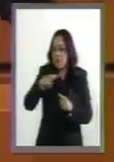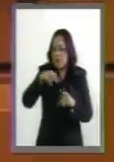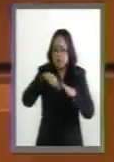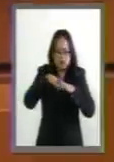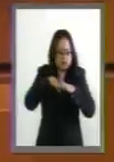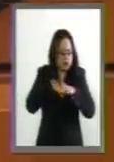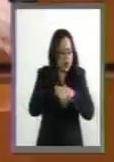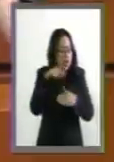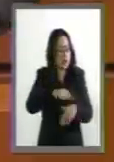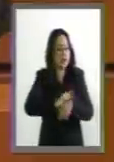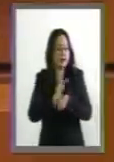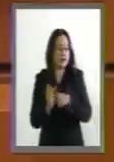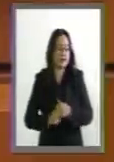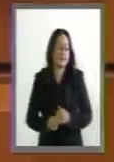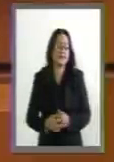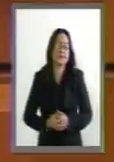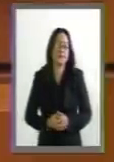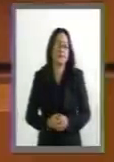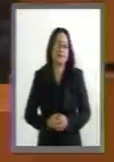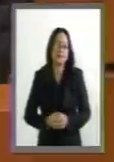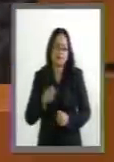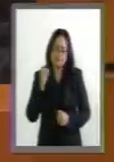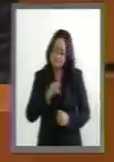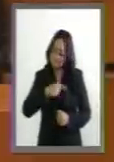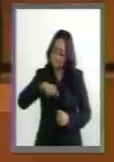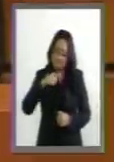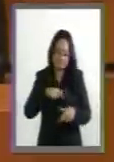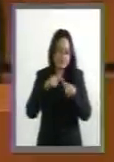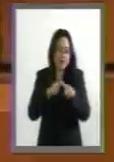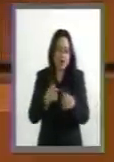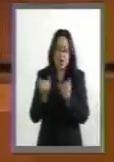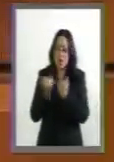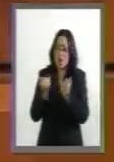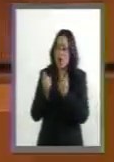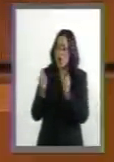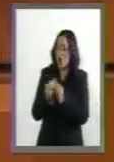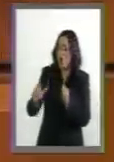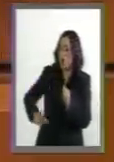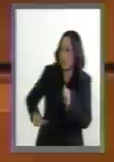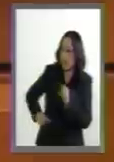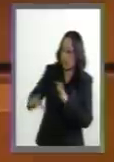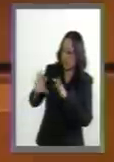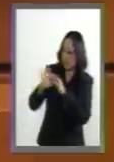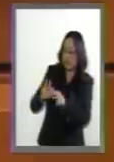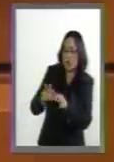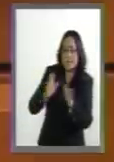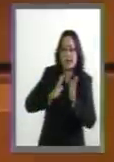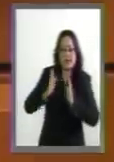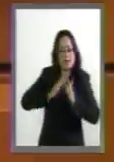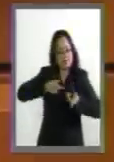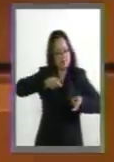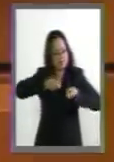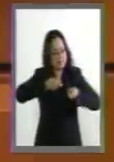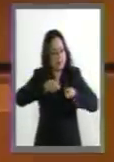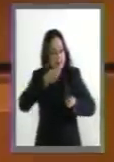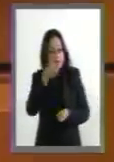país, de nuestro país. Y vamos a vivir en un régimen militar. Eso lo que están haciendo.